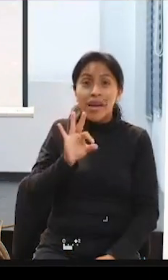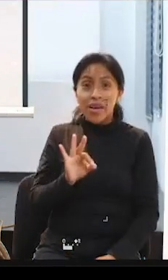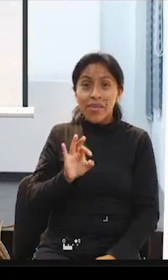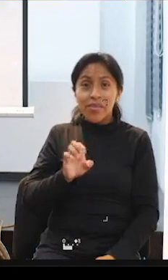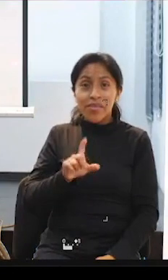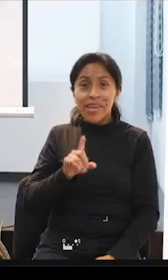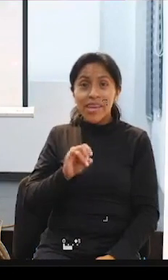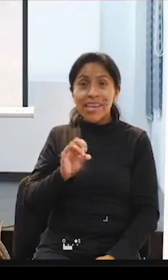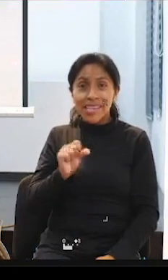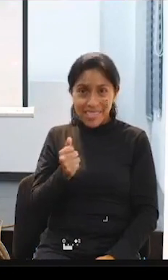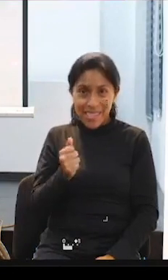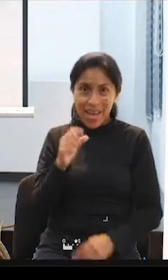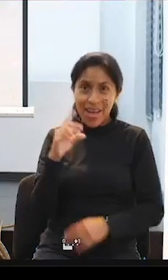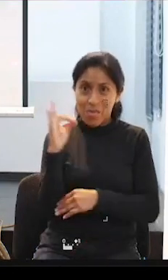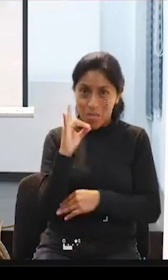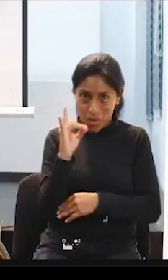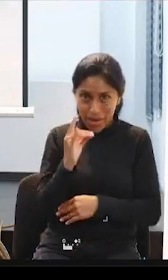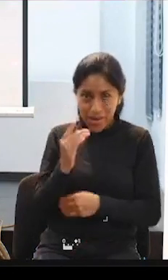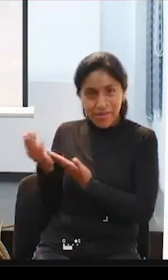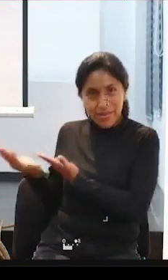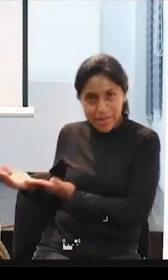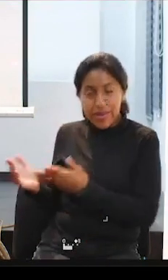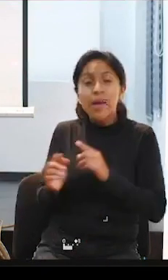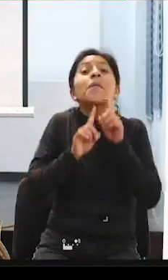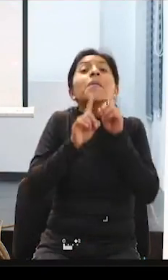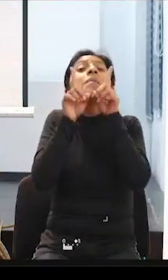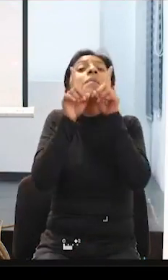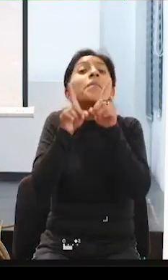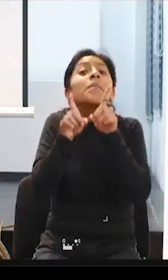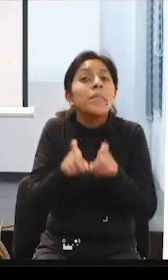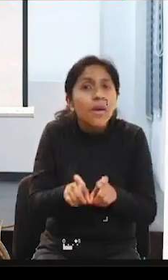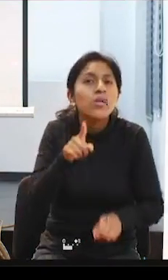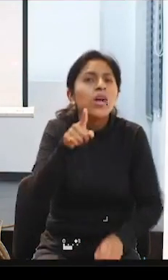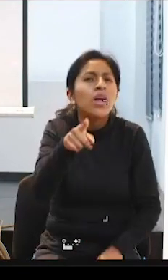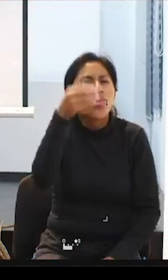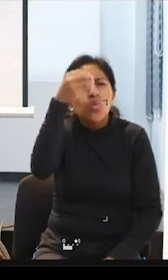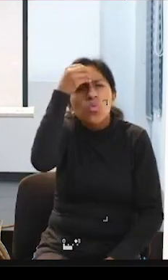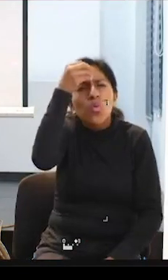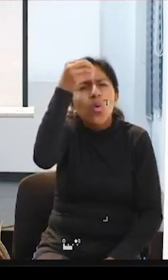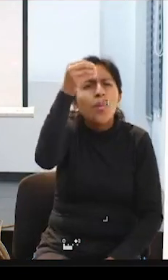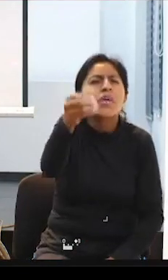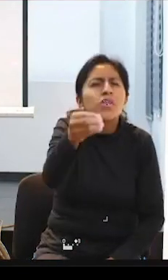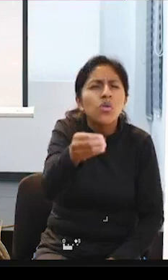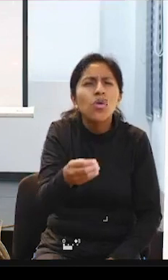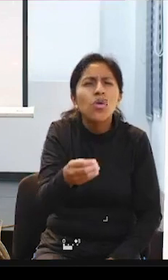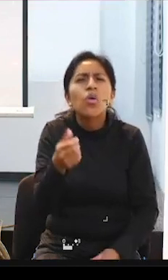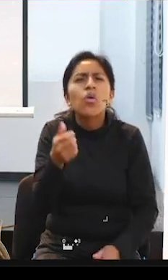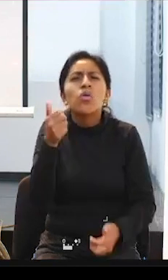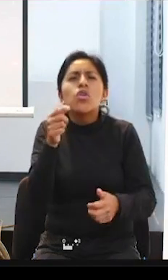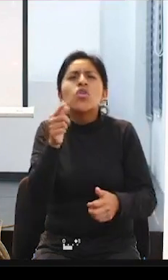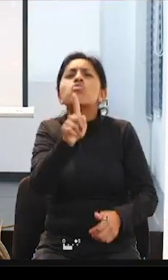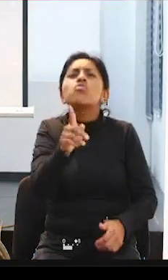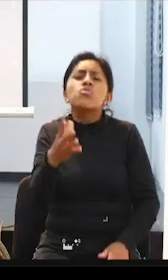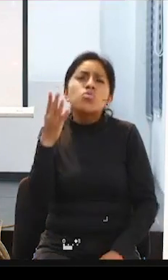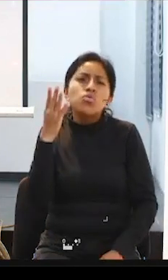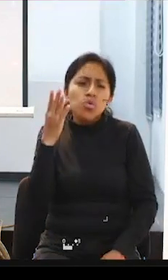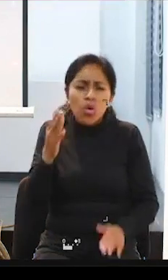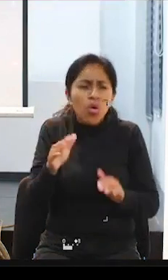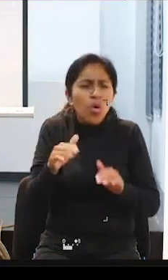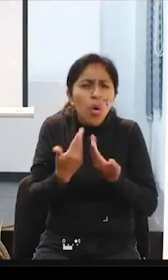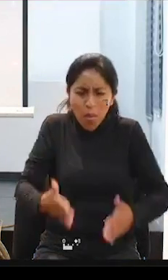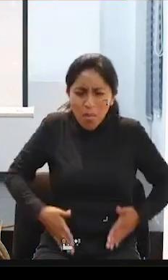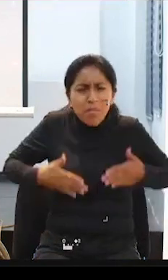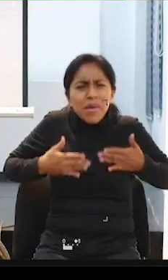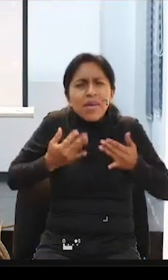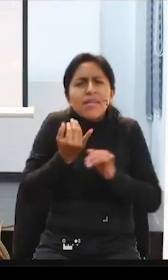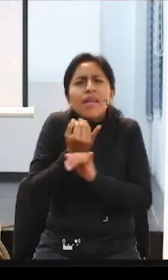para la cual te vamos a pedir que nos puedas dar tu punto de vista de cuál es el camino recorrido por el movimiento de vida